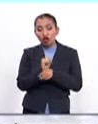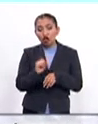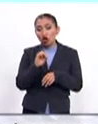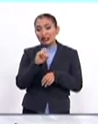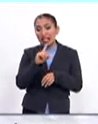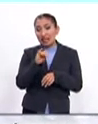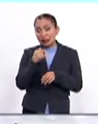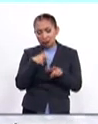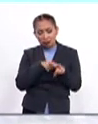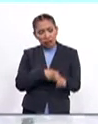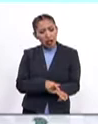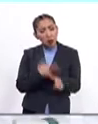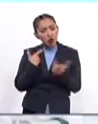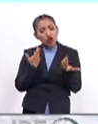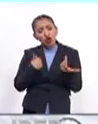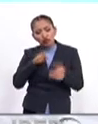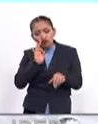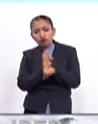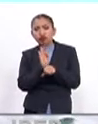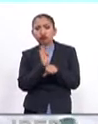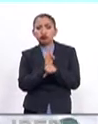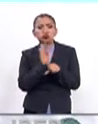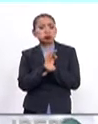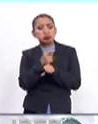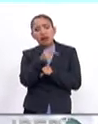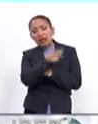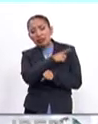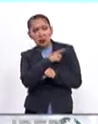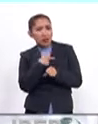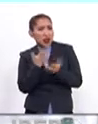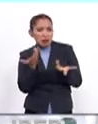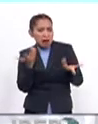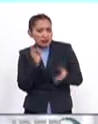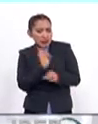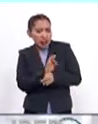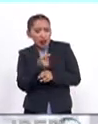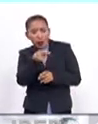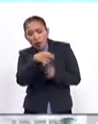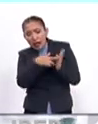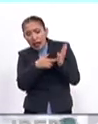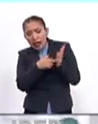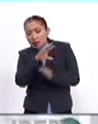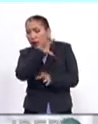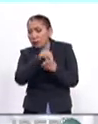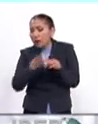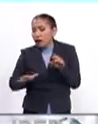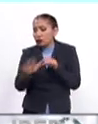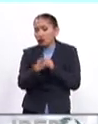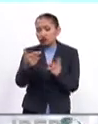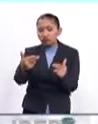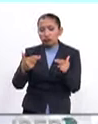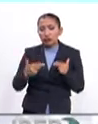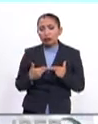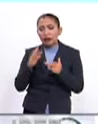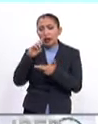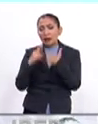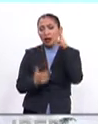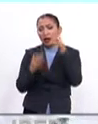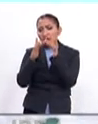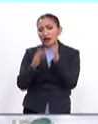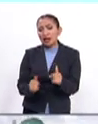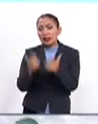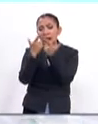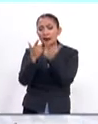seguimos siendo los que defendemos lo que hay que defender, que son los principios universales que nos dejó la Revolución